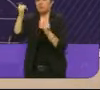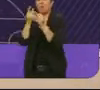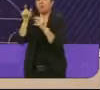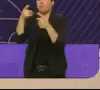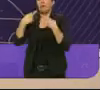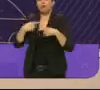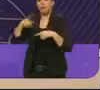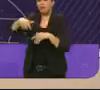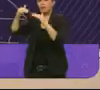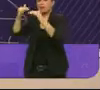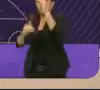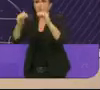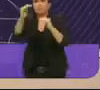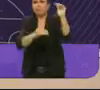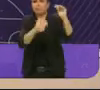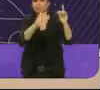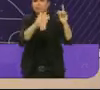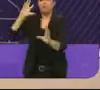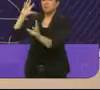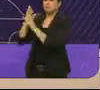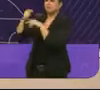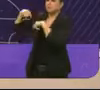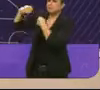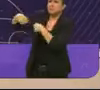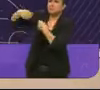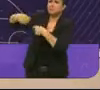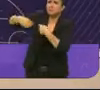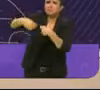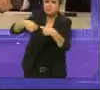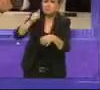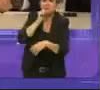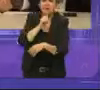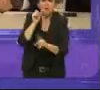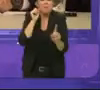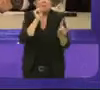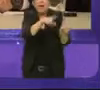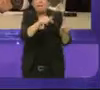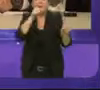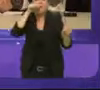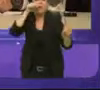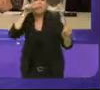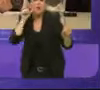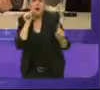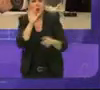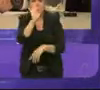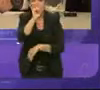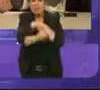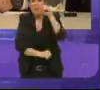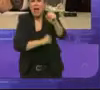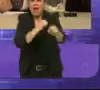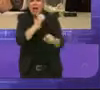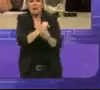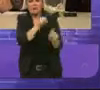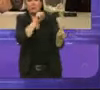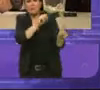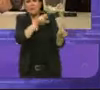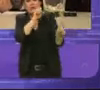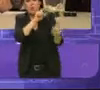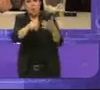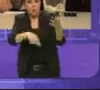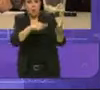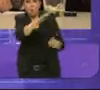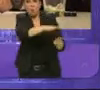pues son históricas. Lo mismo pasa en la Benito Juárez, tiene más de 40 años, que es una zona